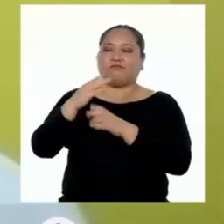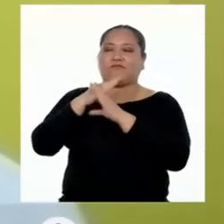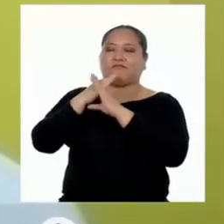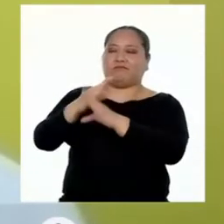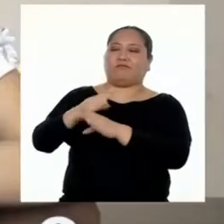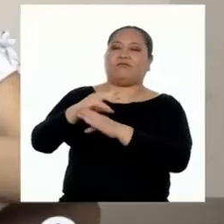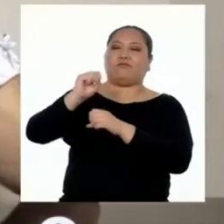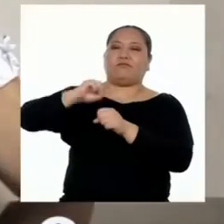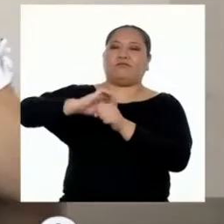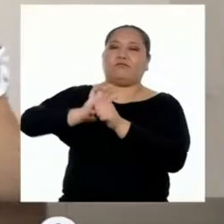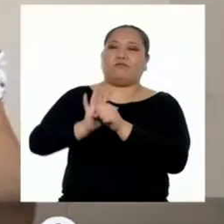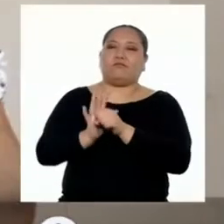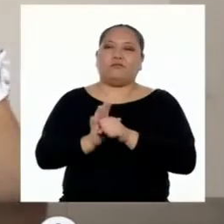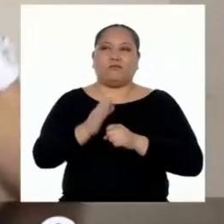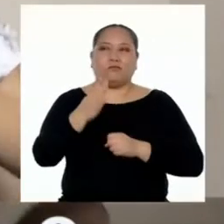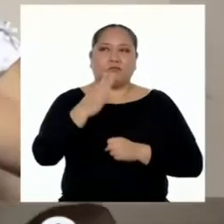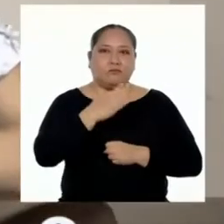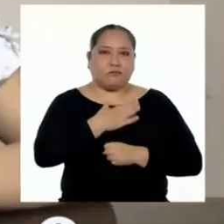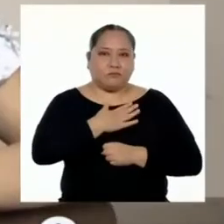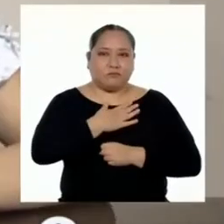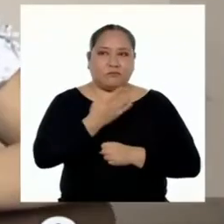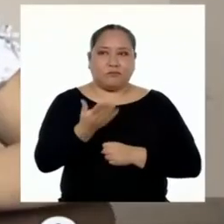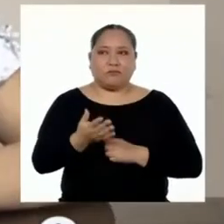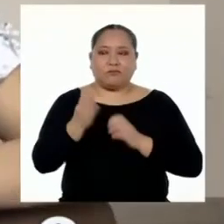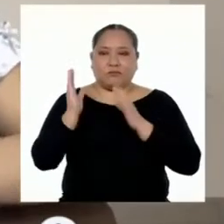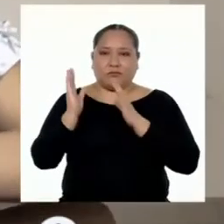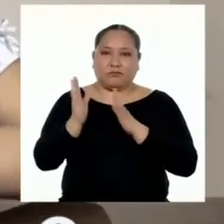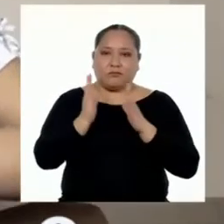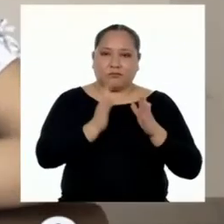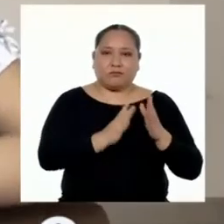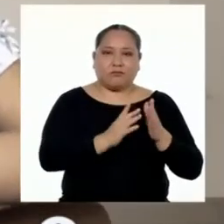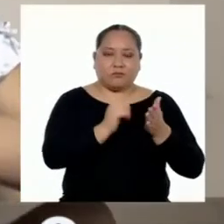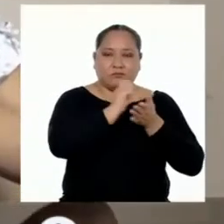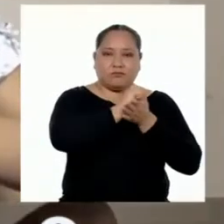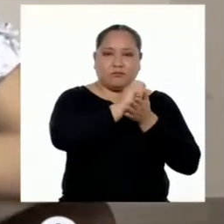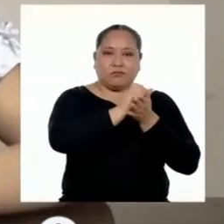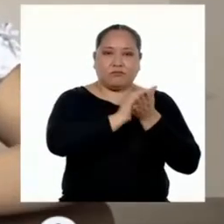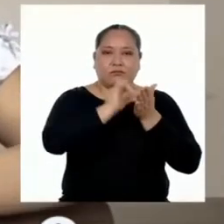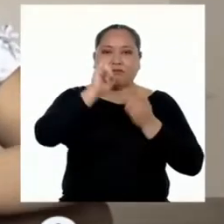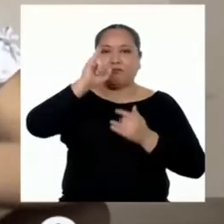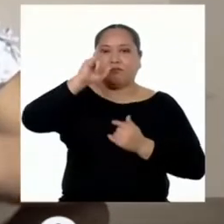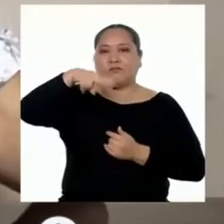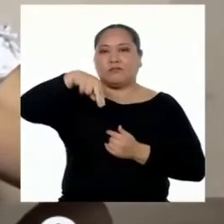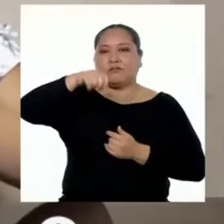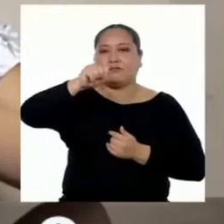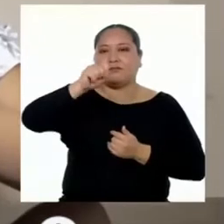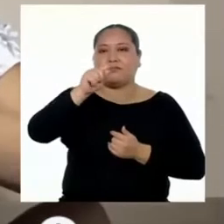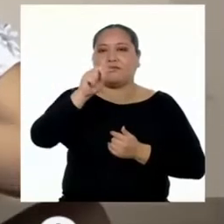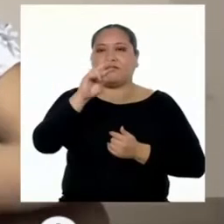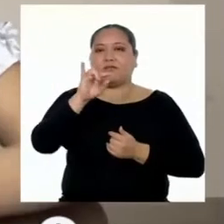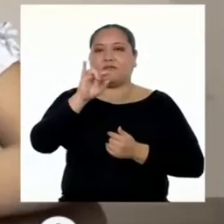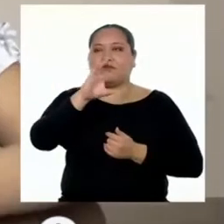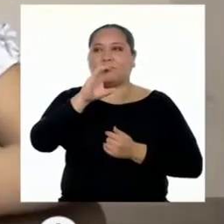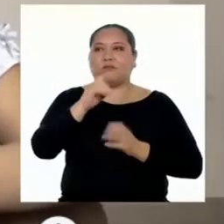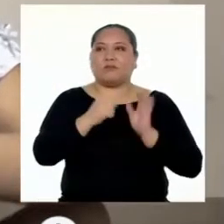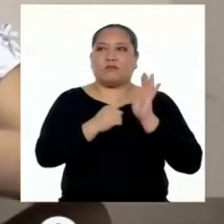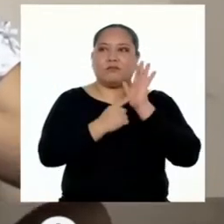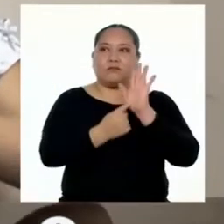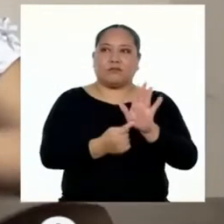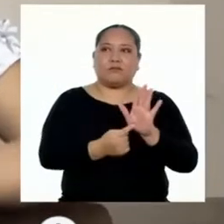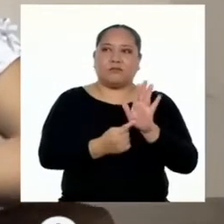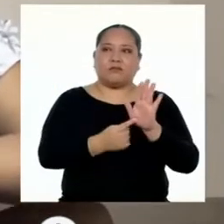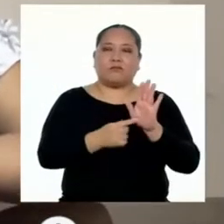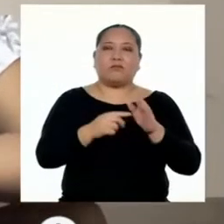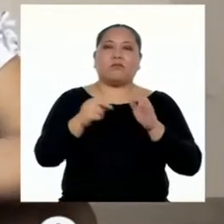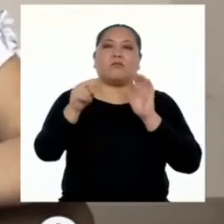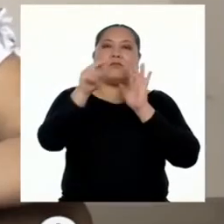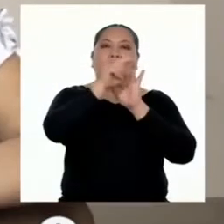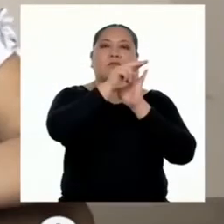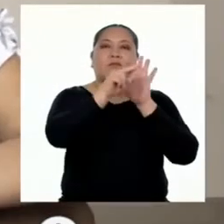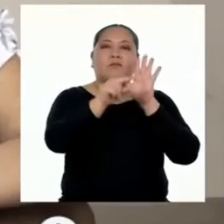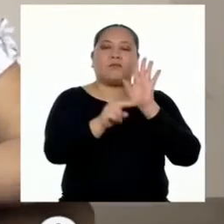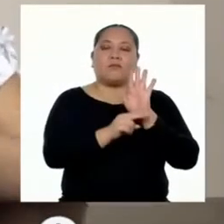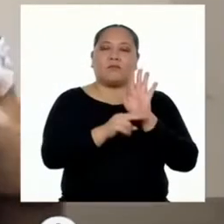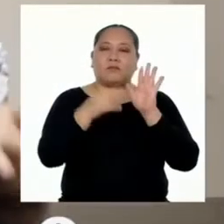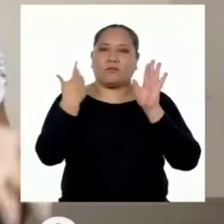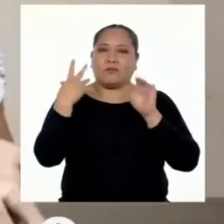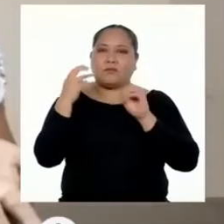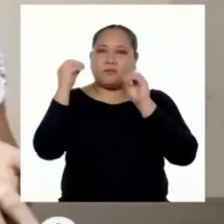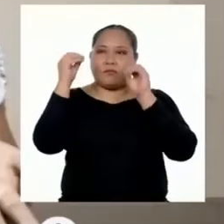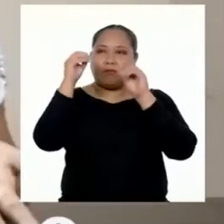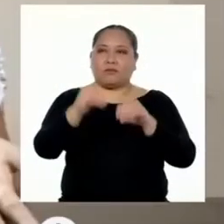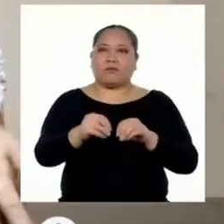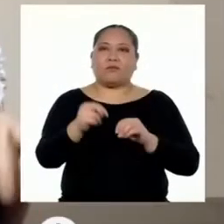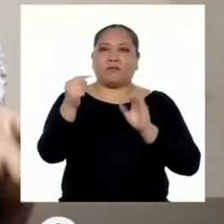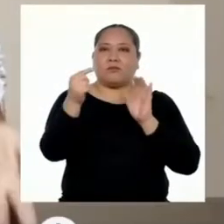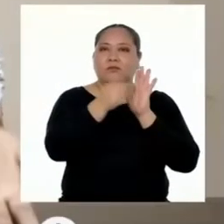-19. En mi caso, estoy elaborando mi texto instructivo para presentar las normas establecidas.